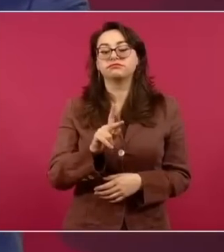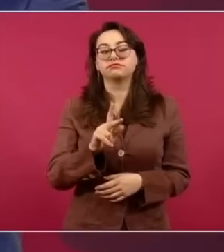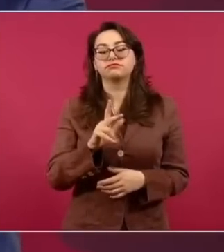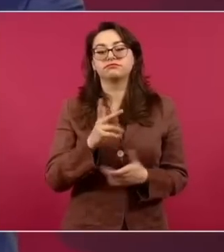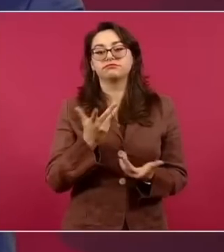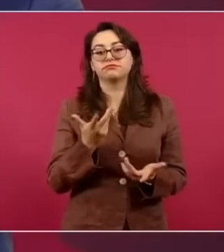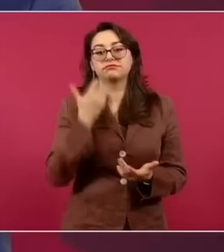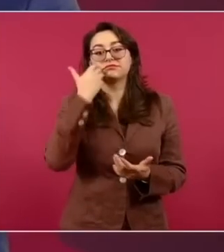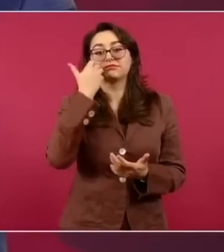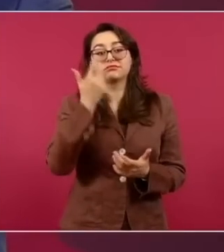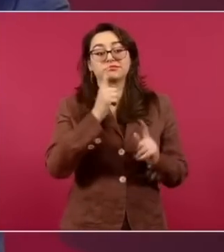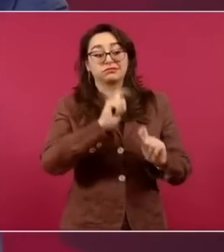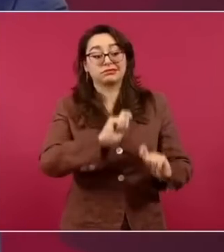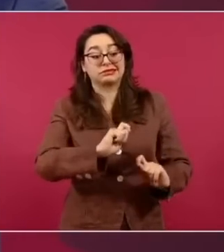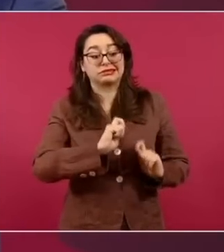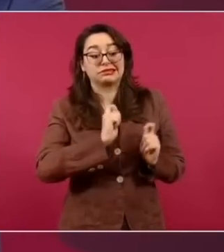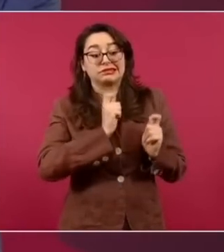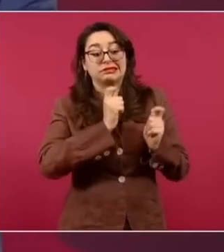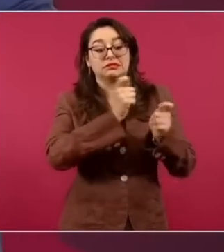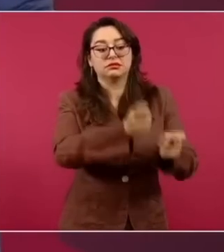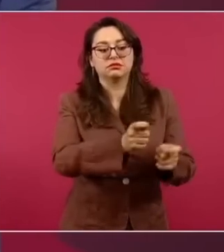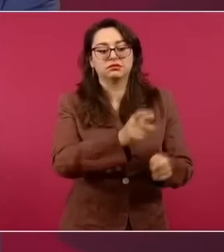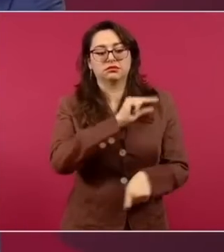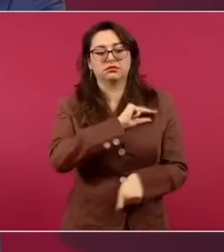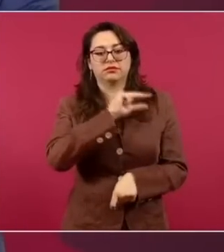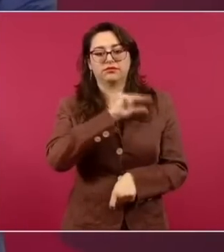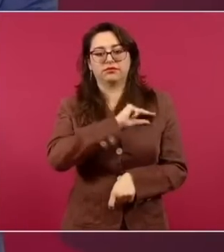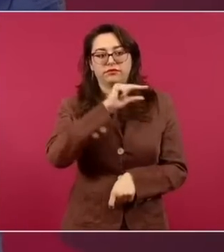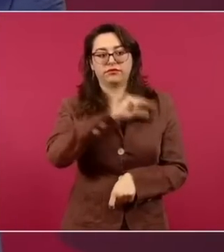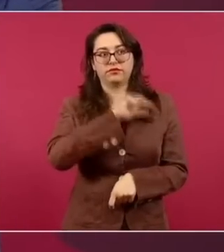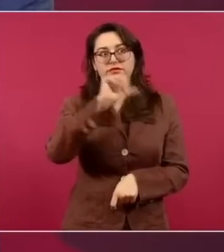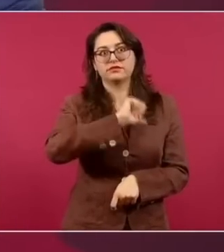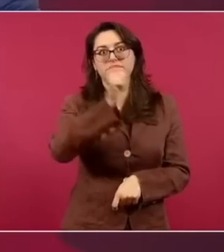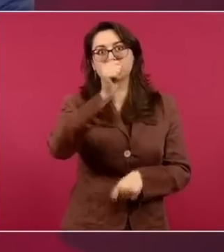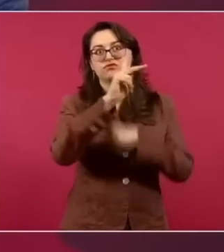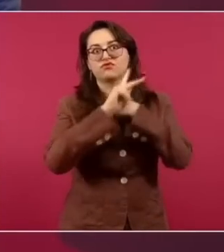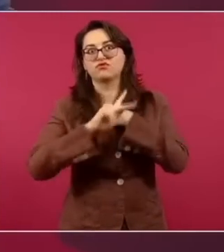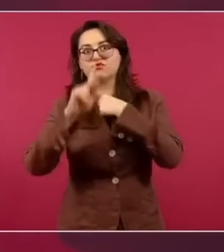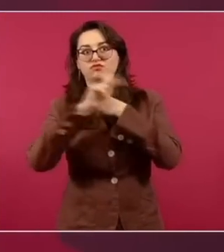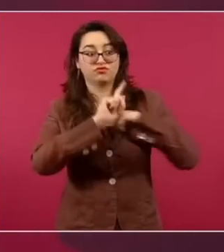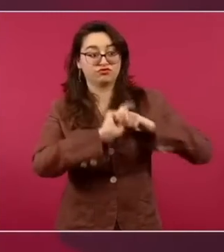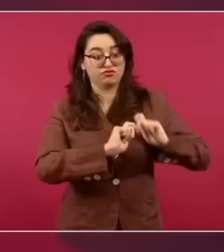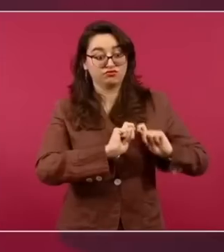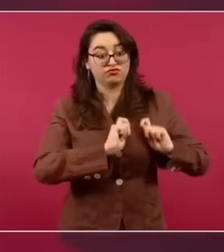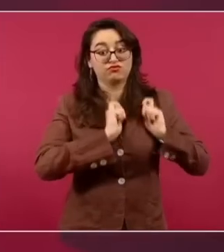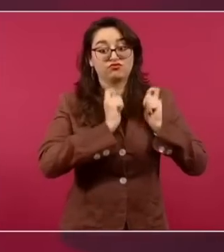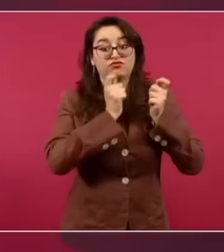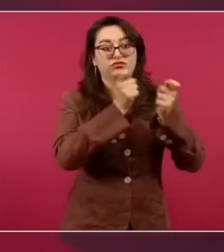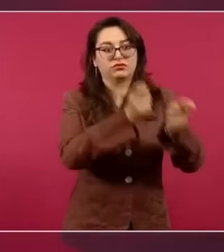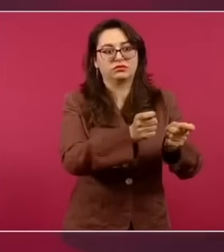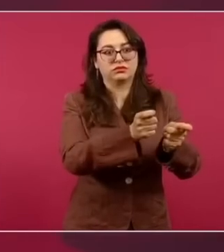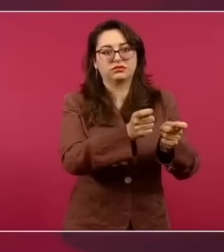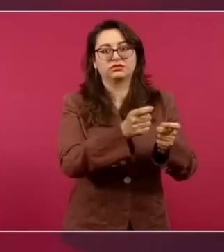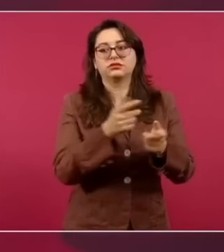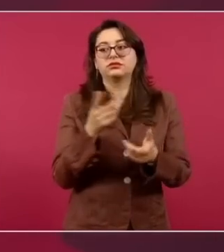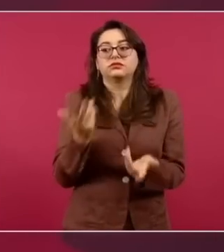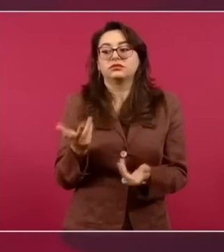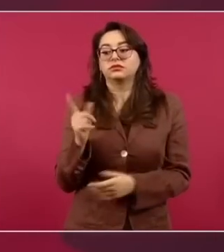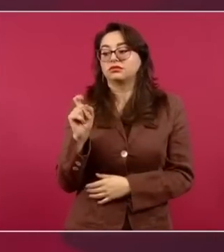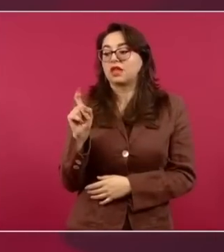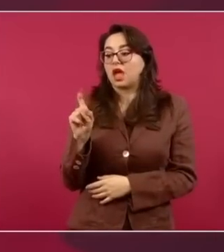Pero así prepararon el terreno.